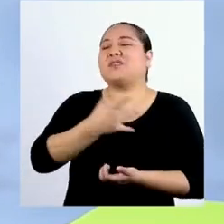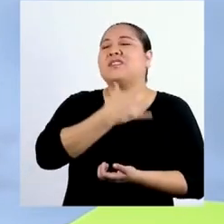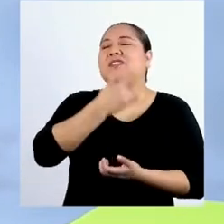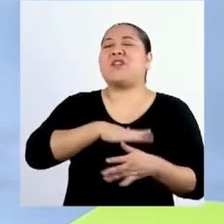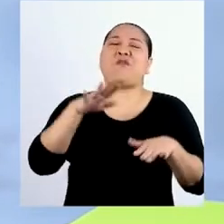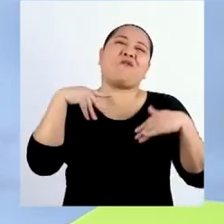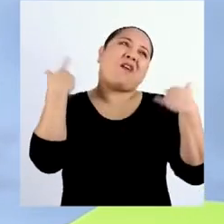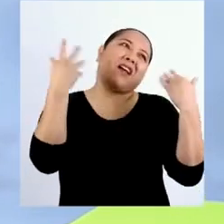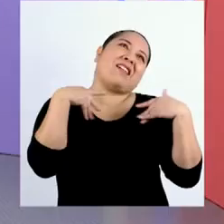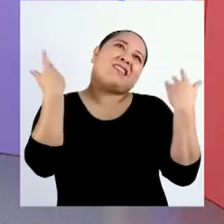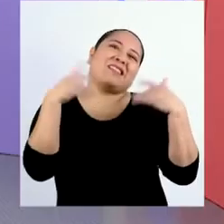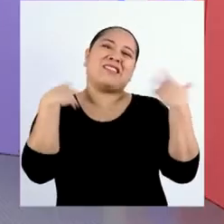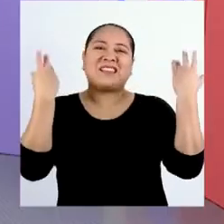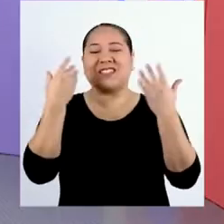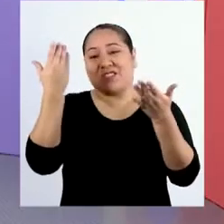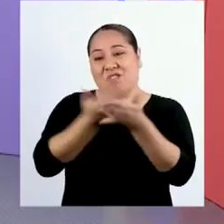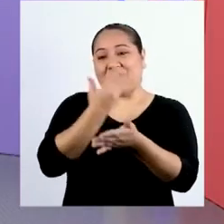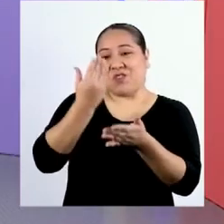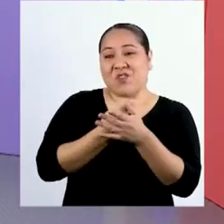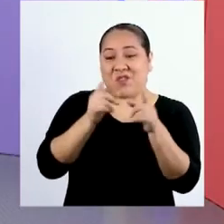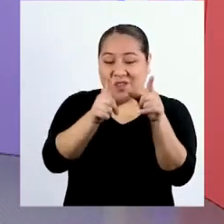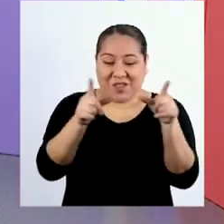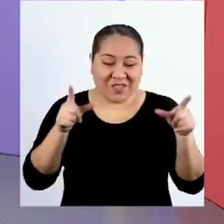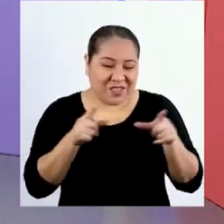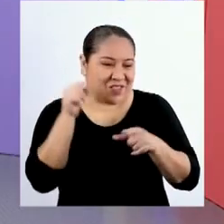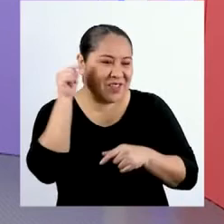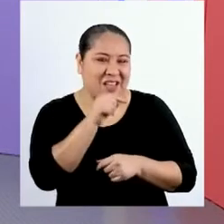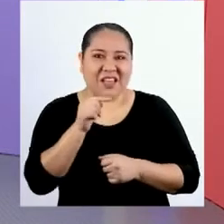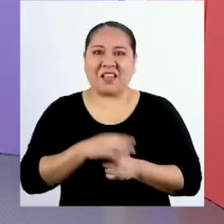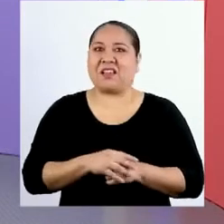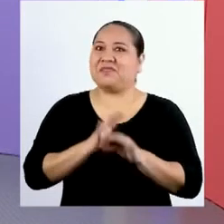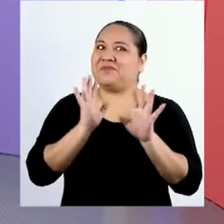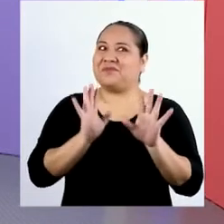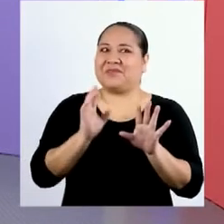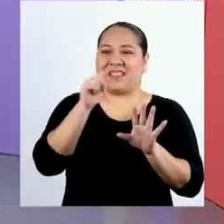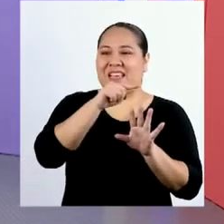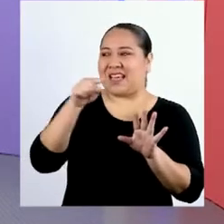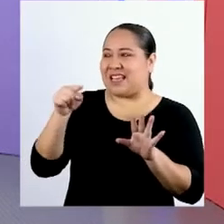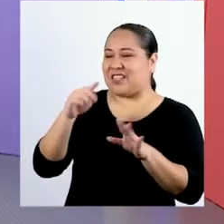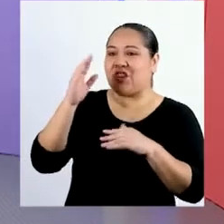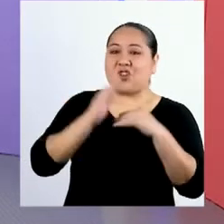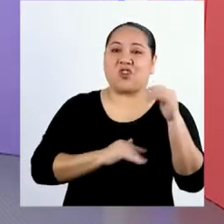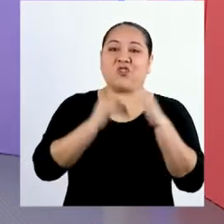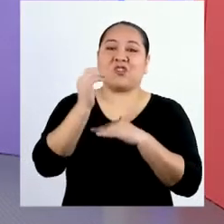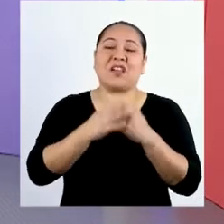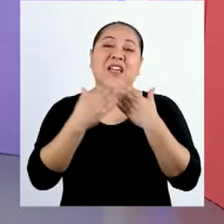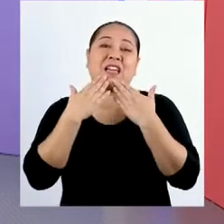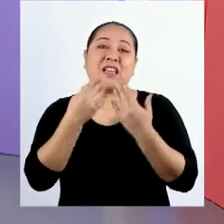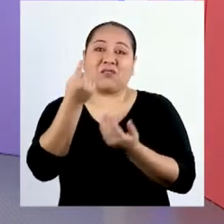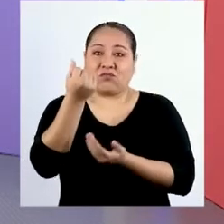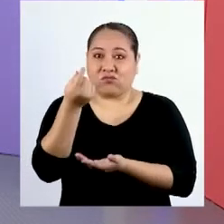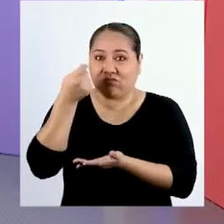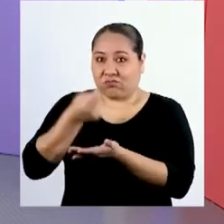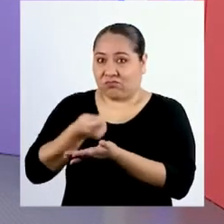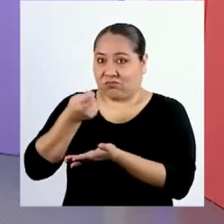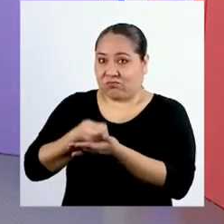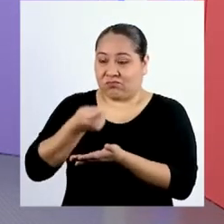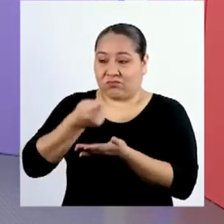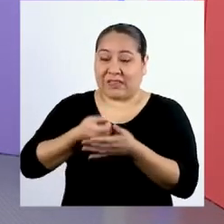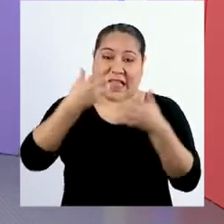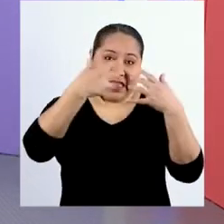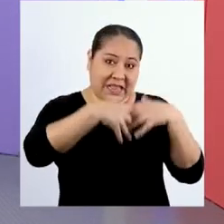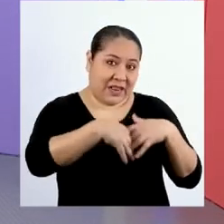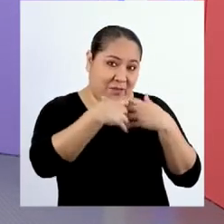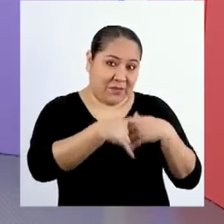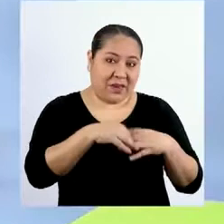muy feliz con nuestro nuevo set. Bueno, este set lo construimos gracias a las ganancias de nuestro